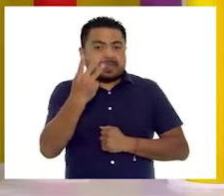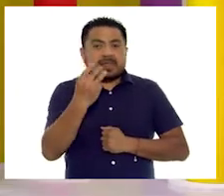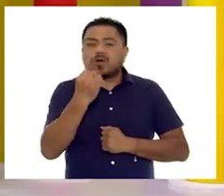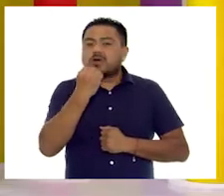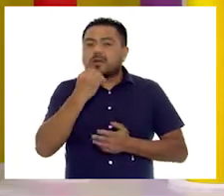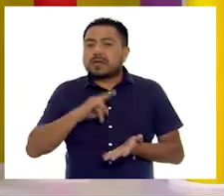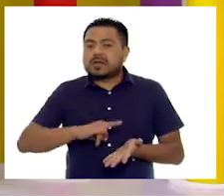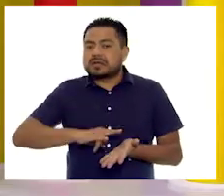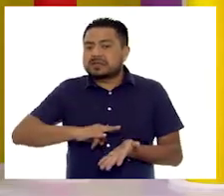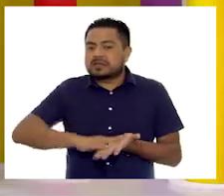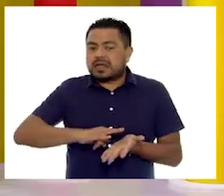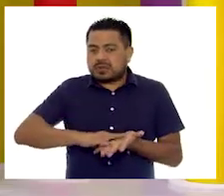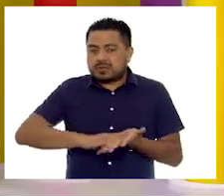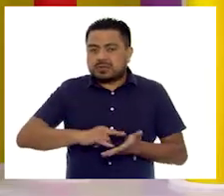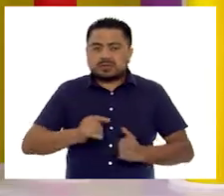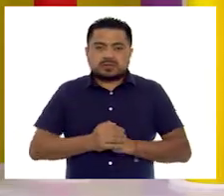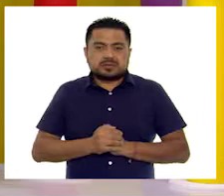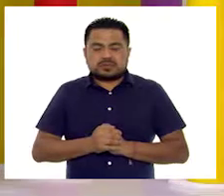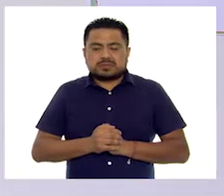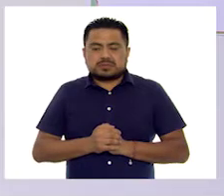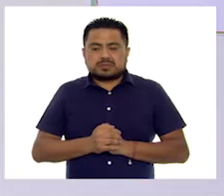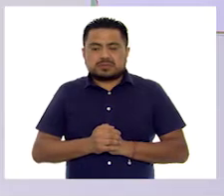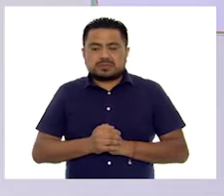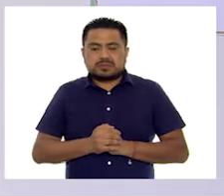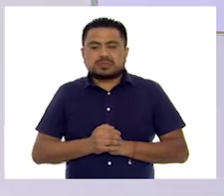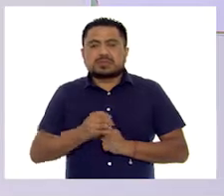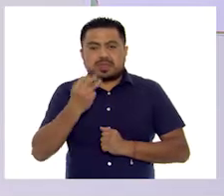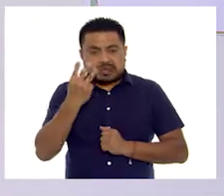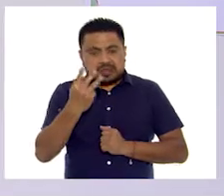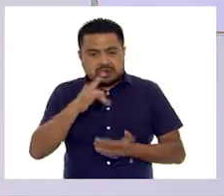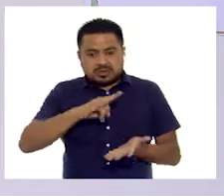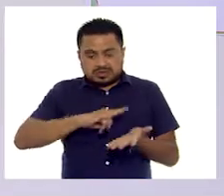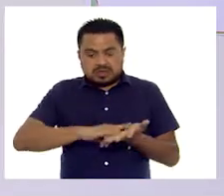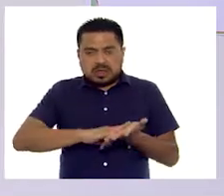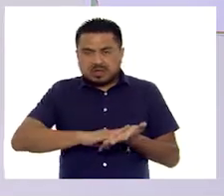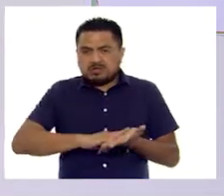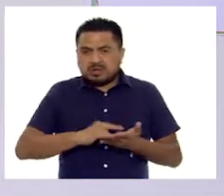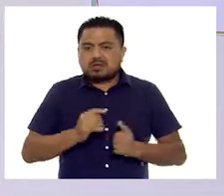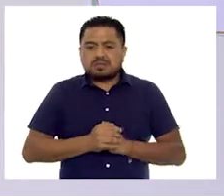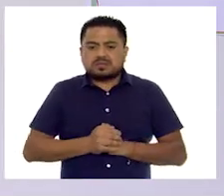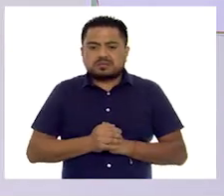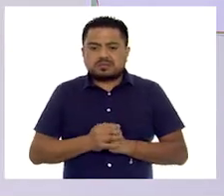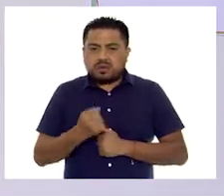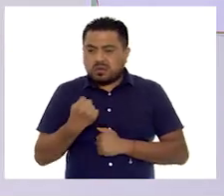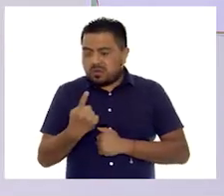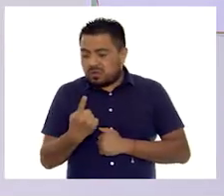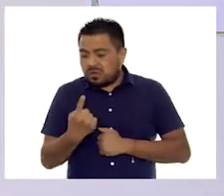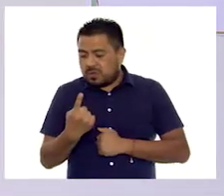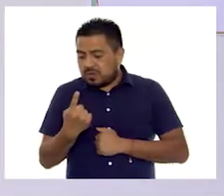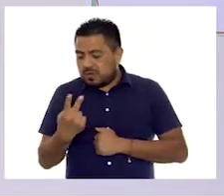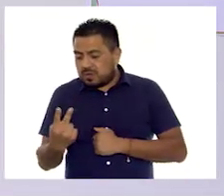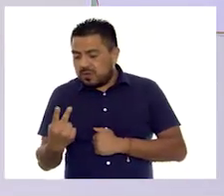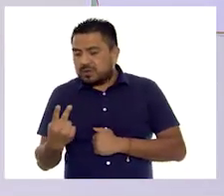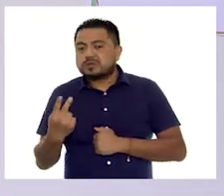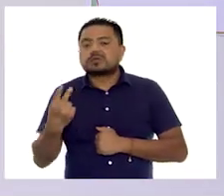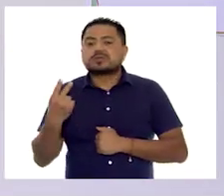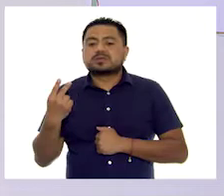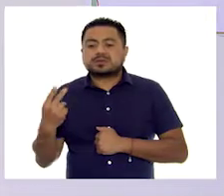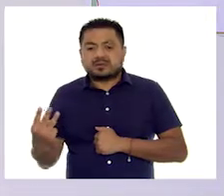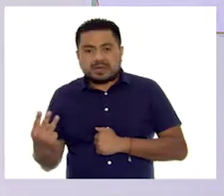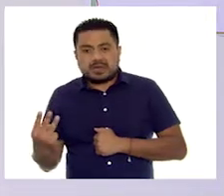comían sándwich. Tres sándwich. Ajá. Uno, dos,